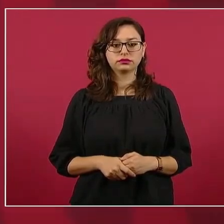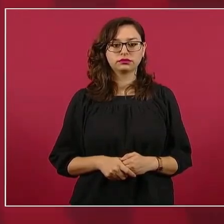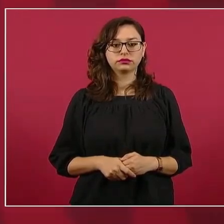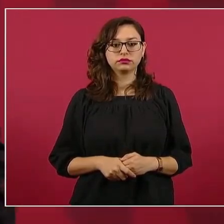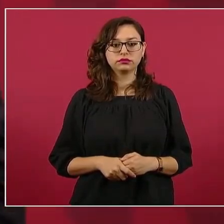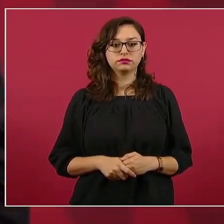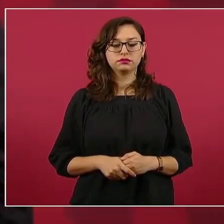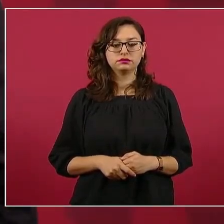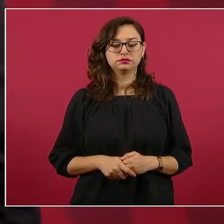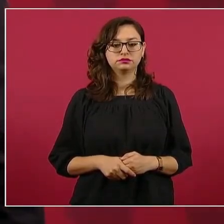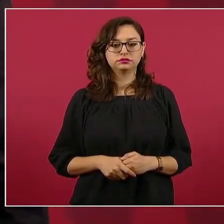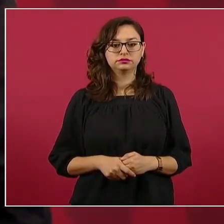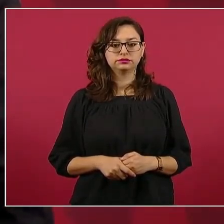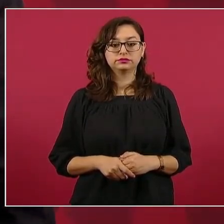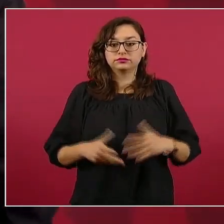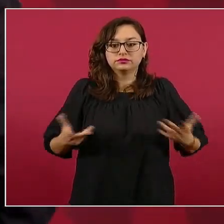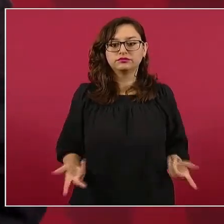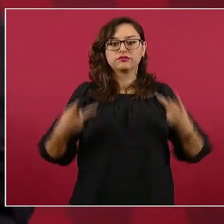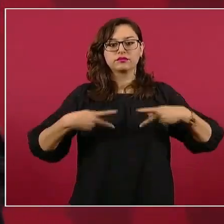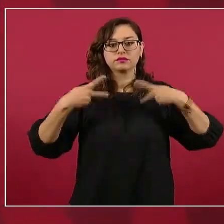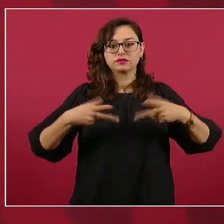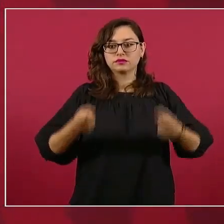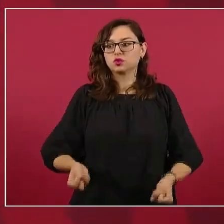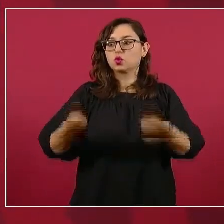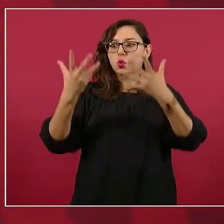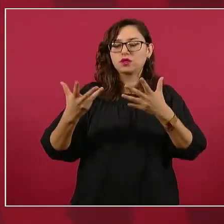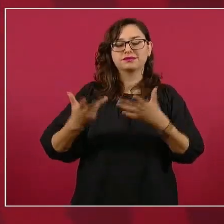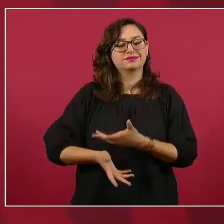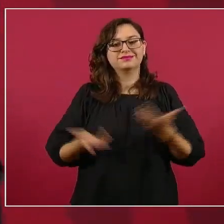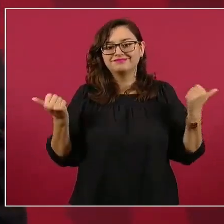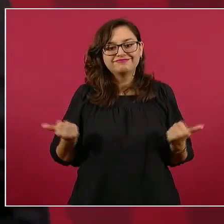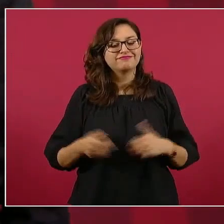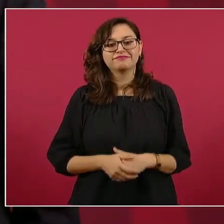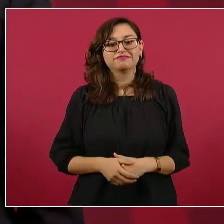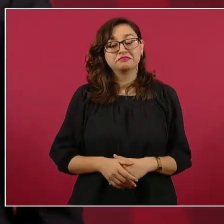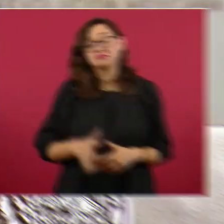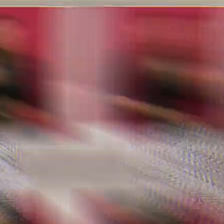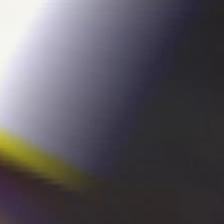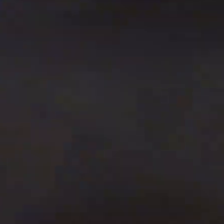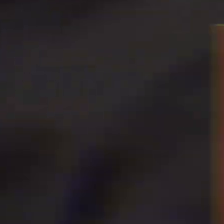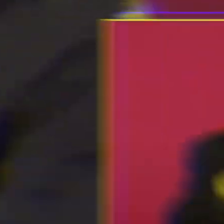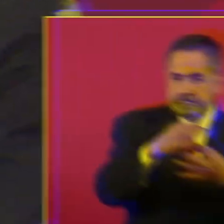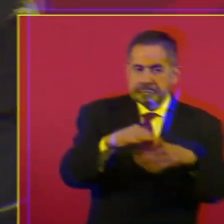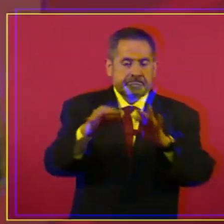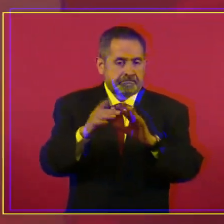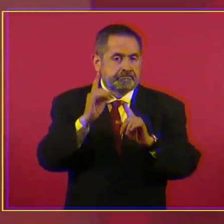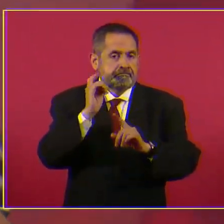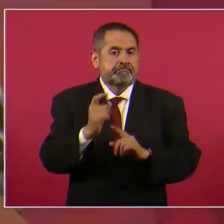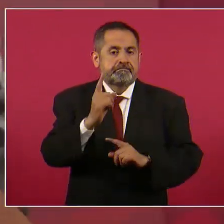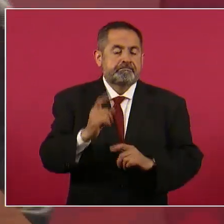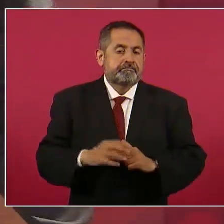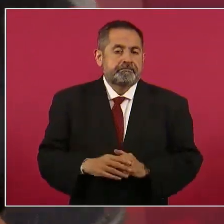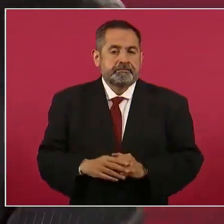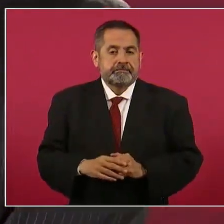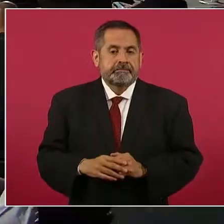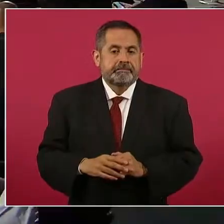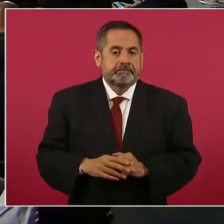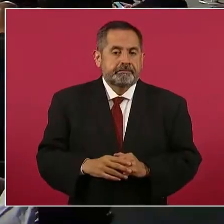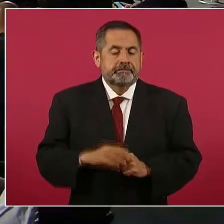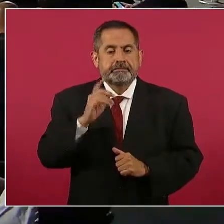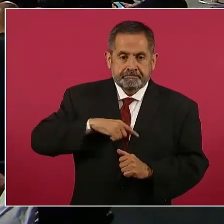No tenemos el dato preciso de cuántas personas son, pero probablemente sean más de 15 personas en total. El que